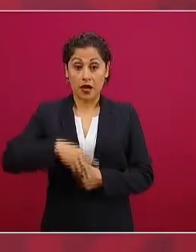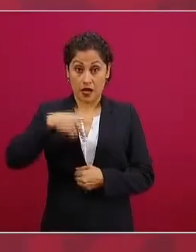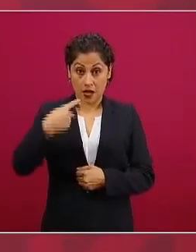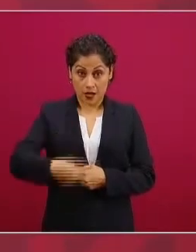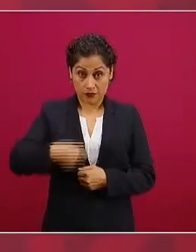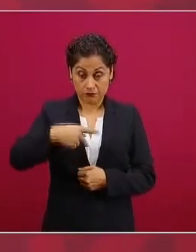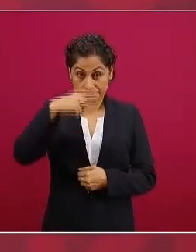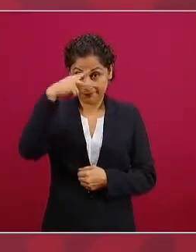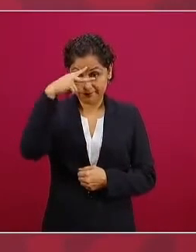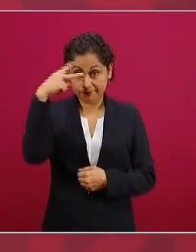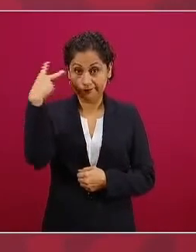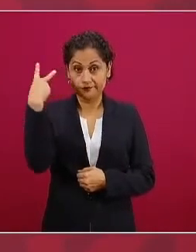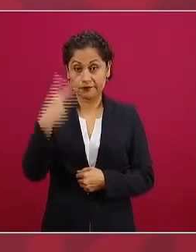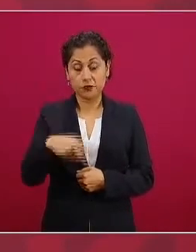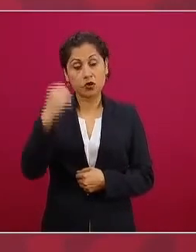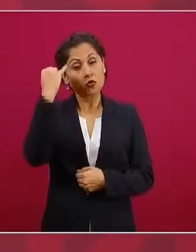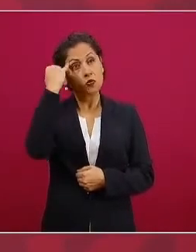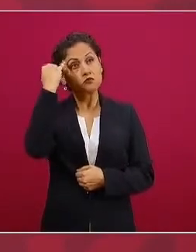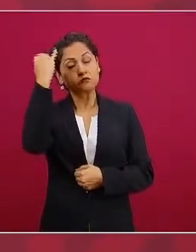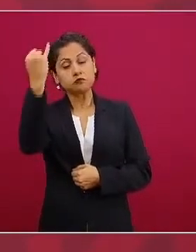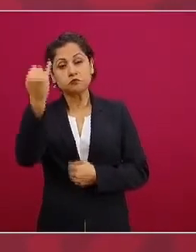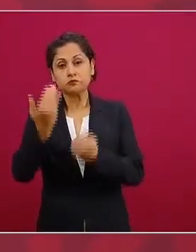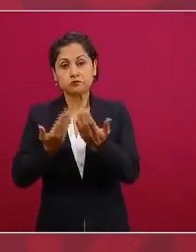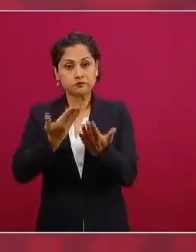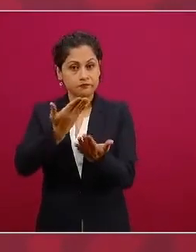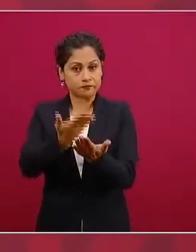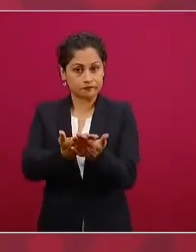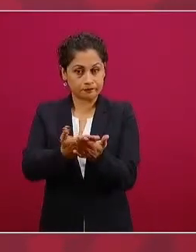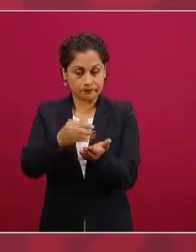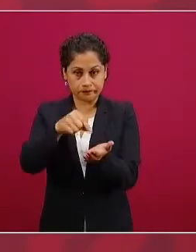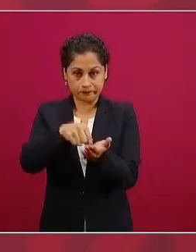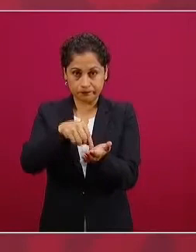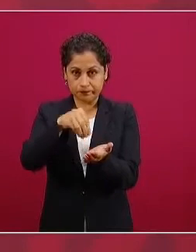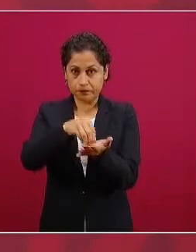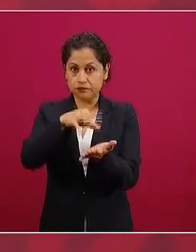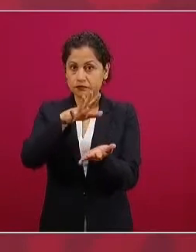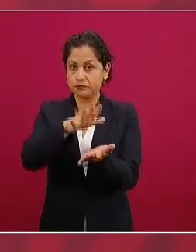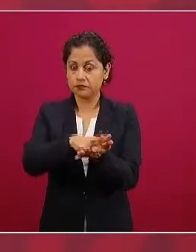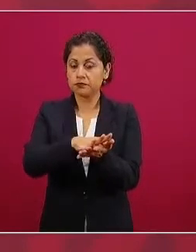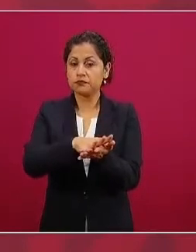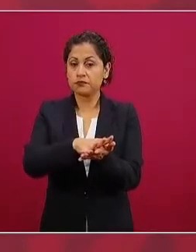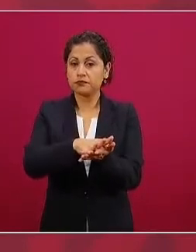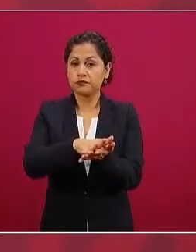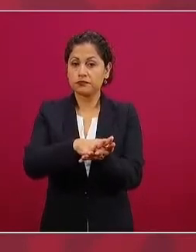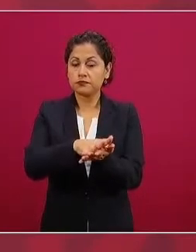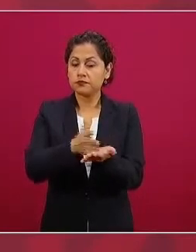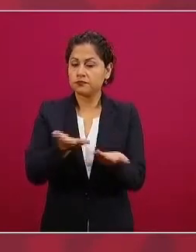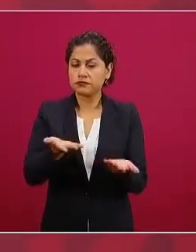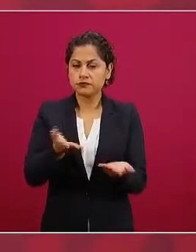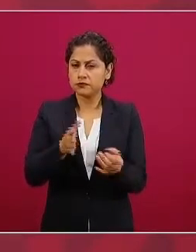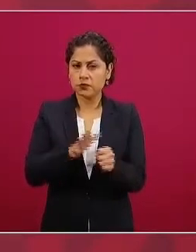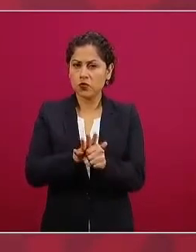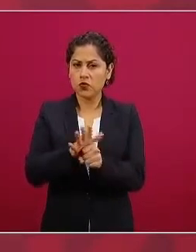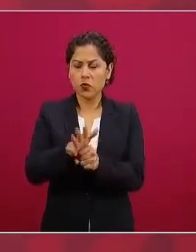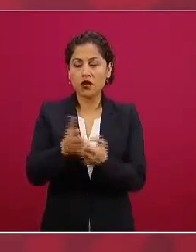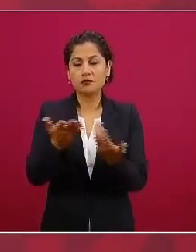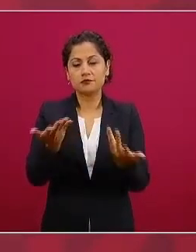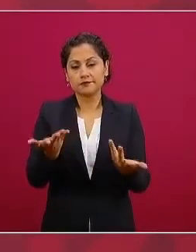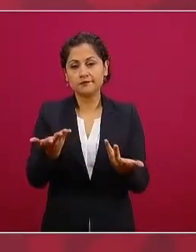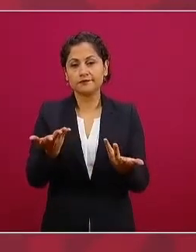tiene que ver con nuestra concepción